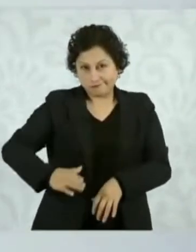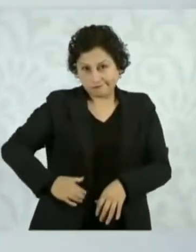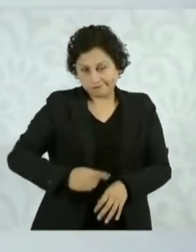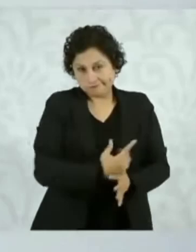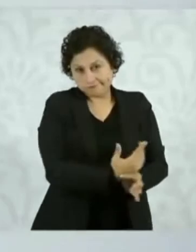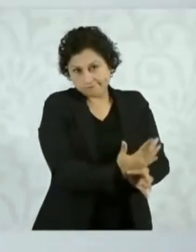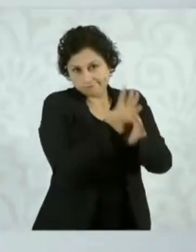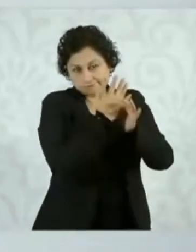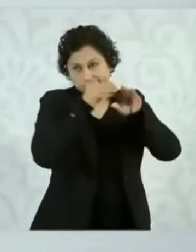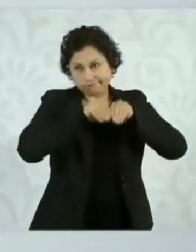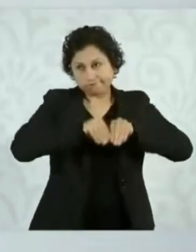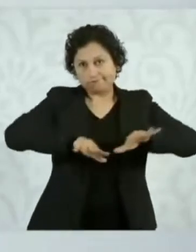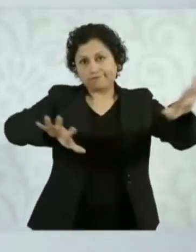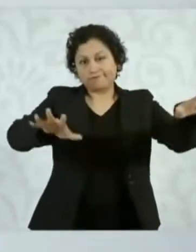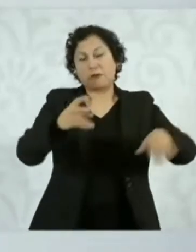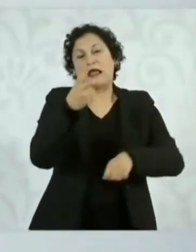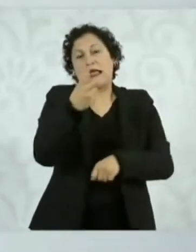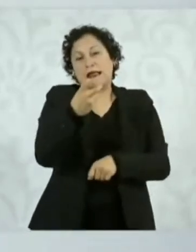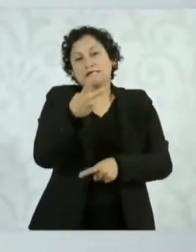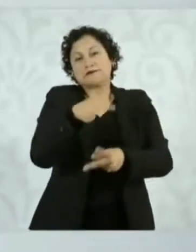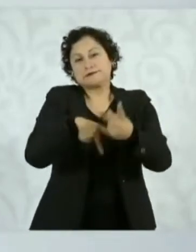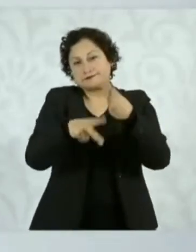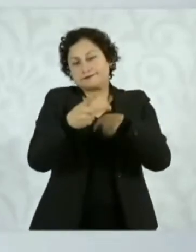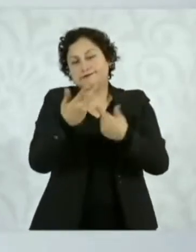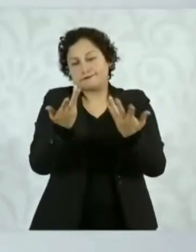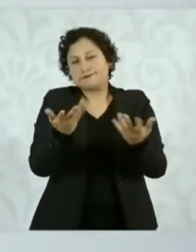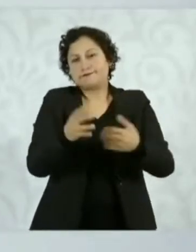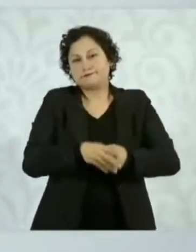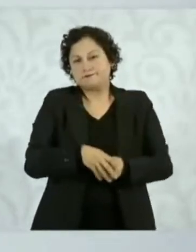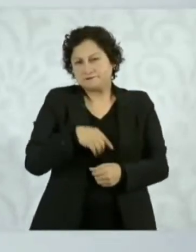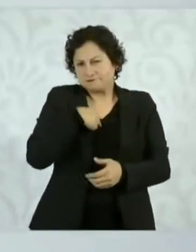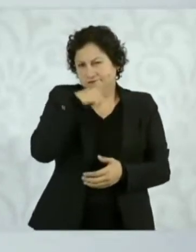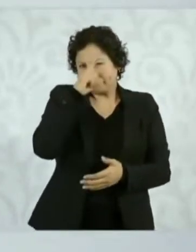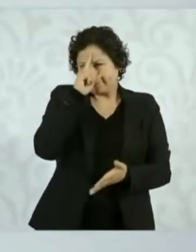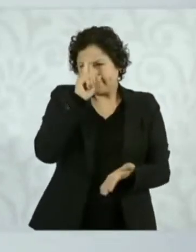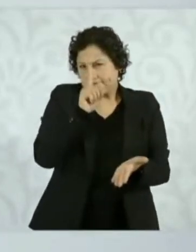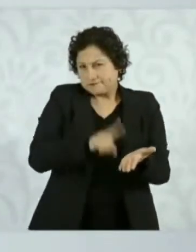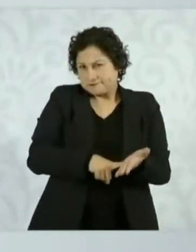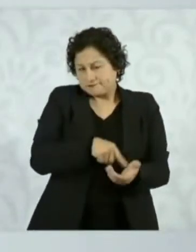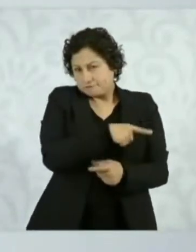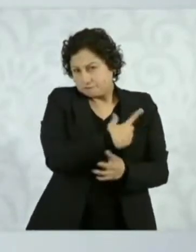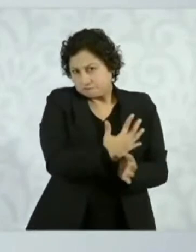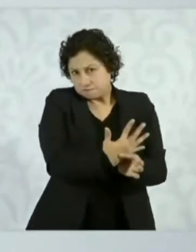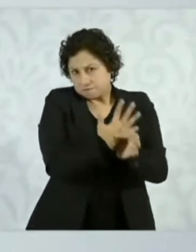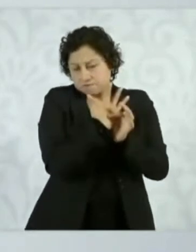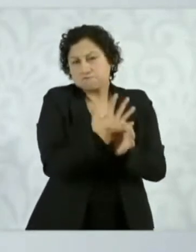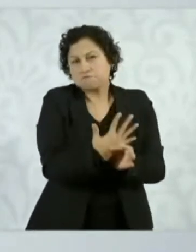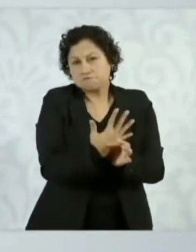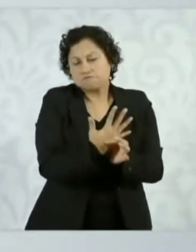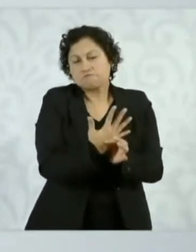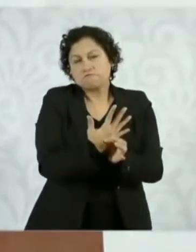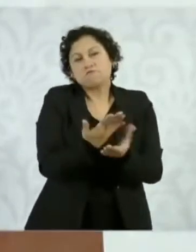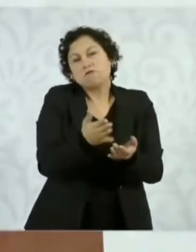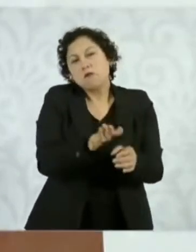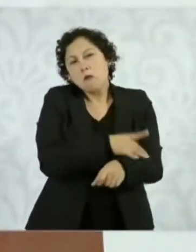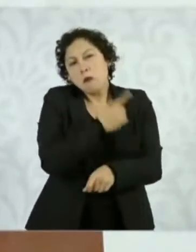Yo creo que son declaraciones en la campaña.